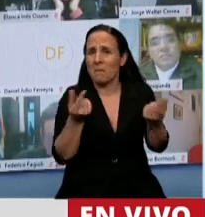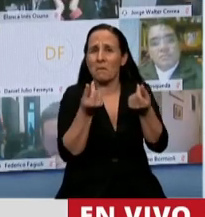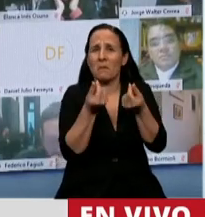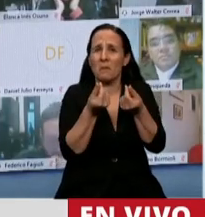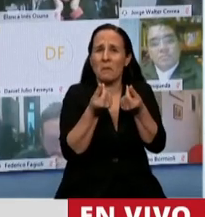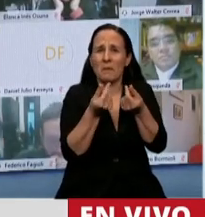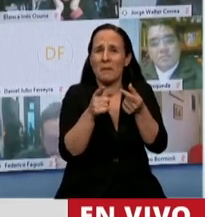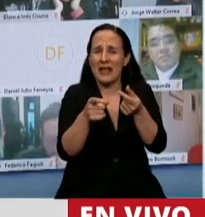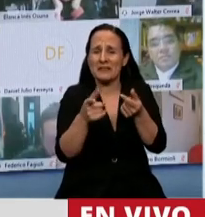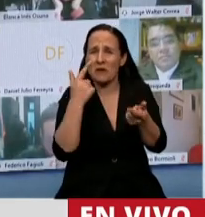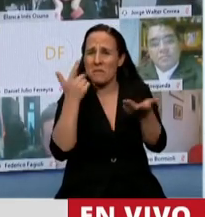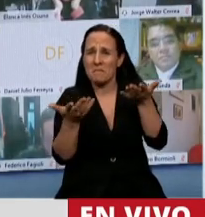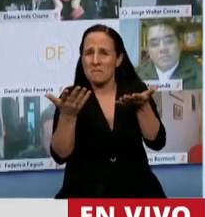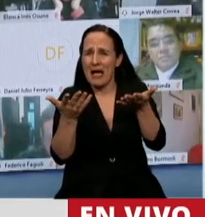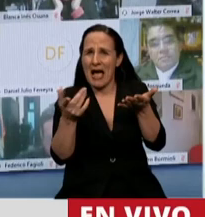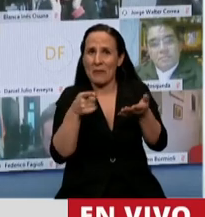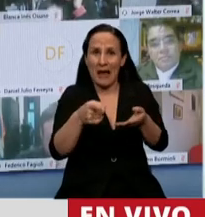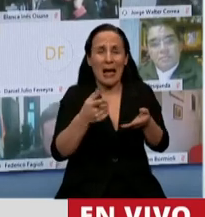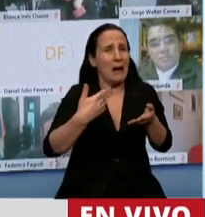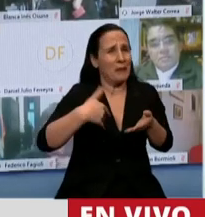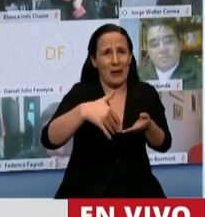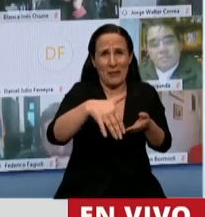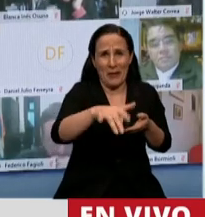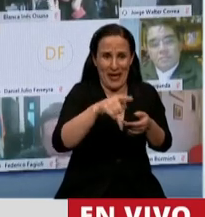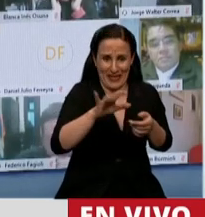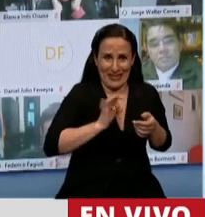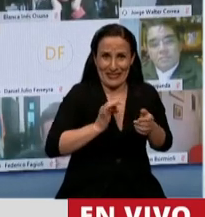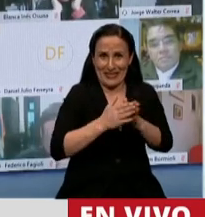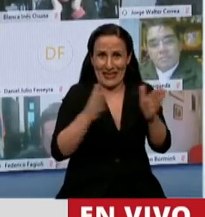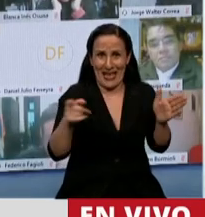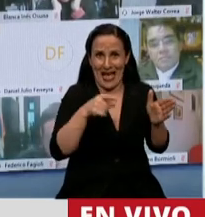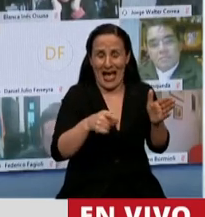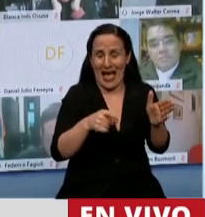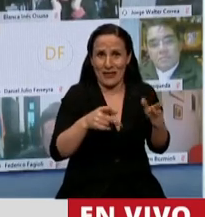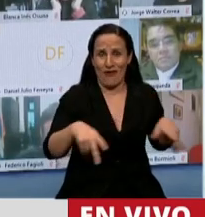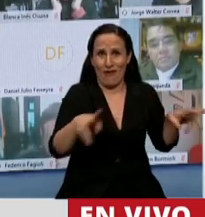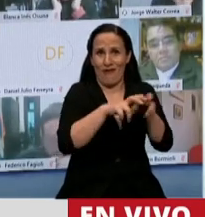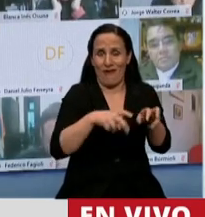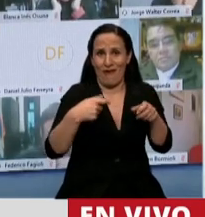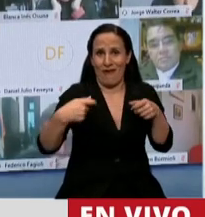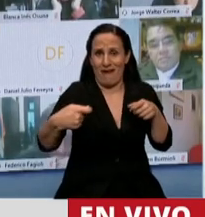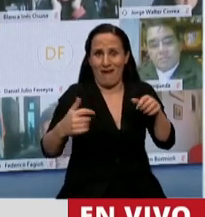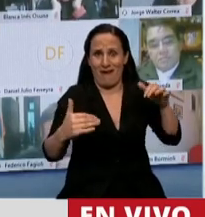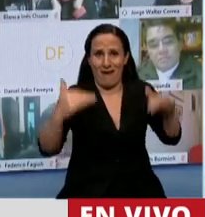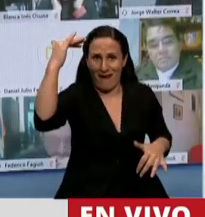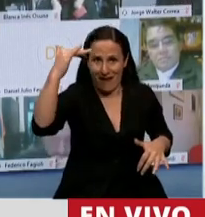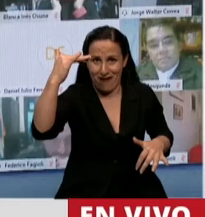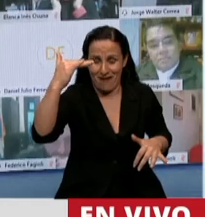supera el déficit que vamos a tener en este ejercicio. ¿Esa situación